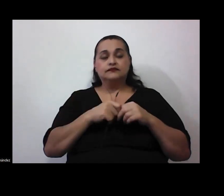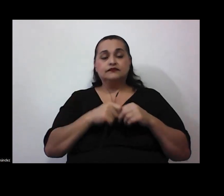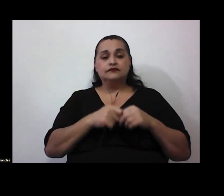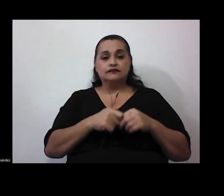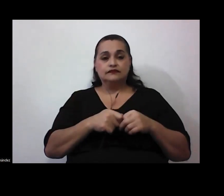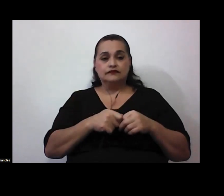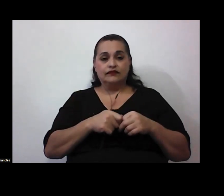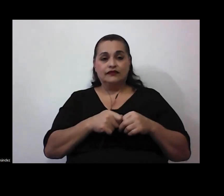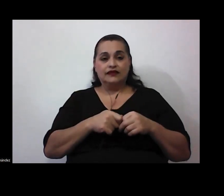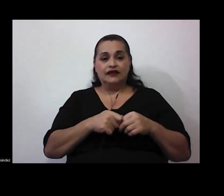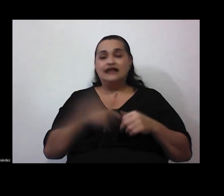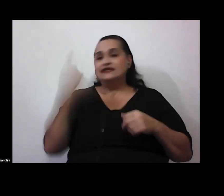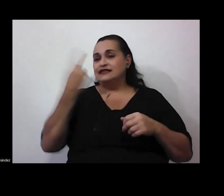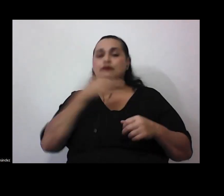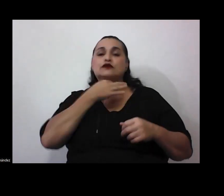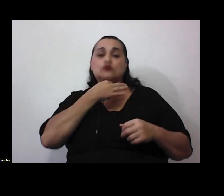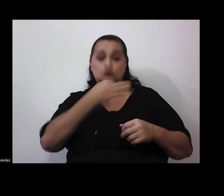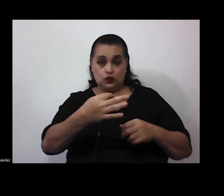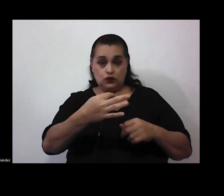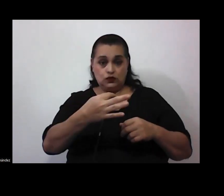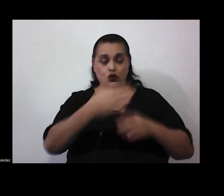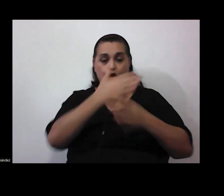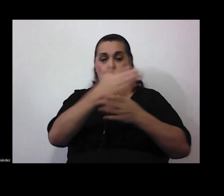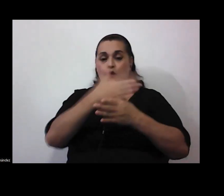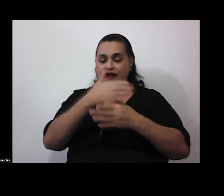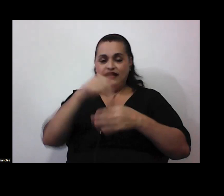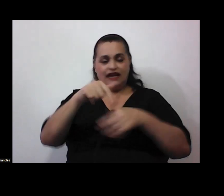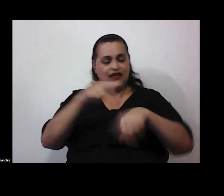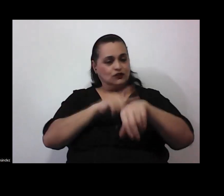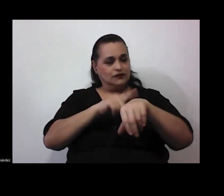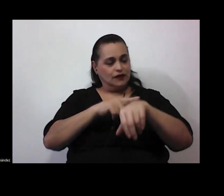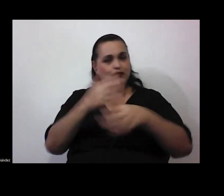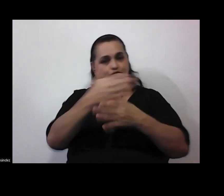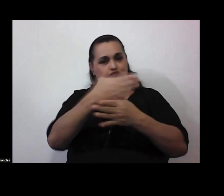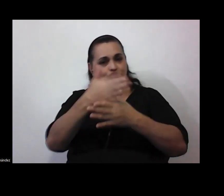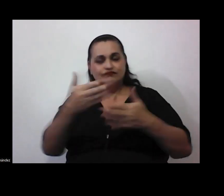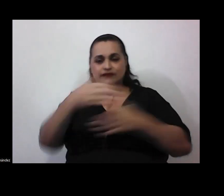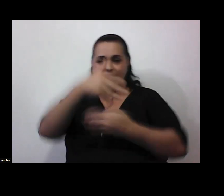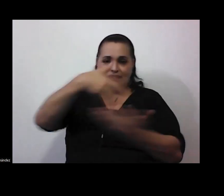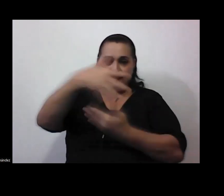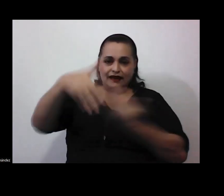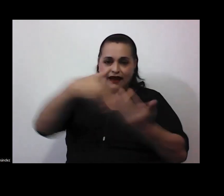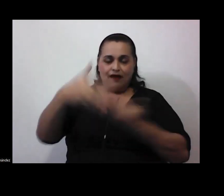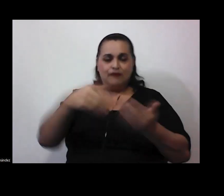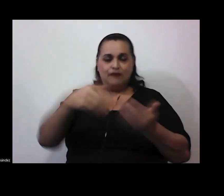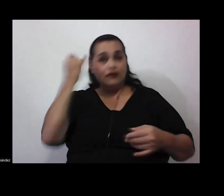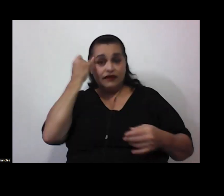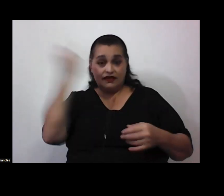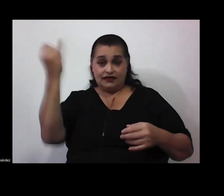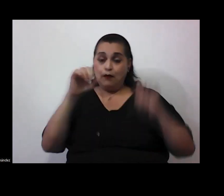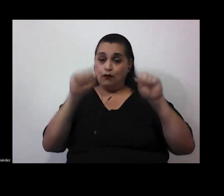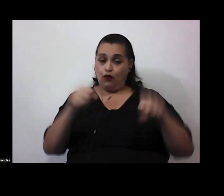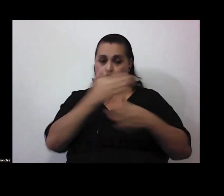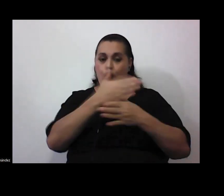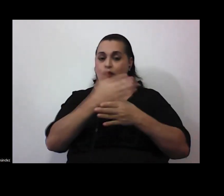Siempre es un gusto compartir estos espacios de intercambio. Así que la idea es compartir con ustedes